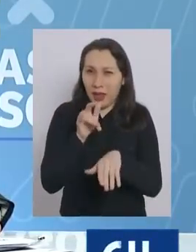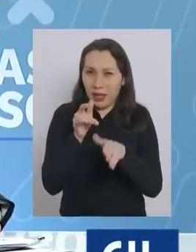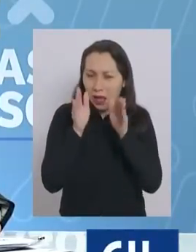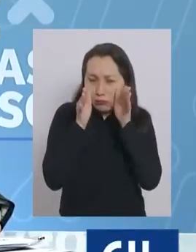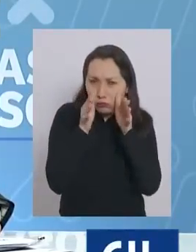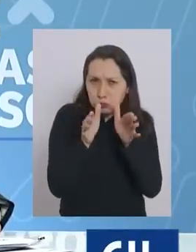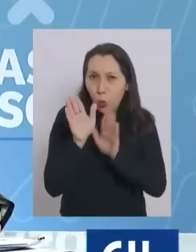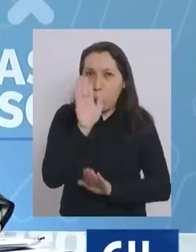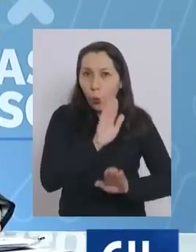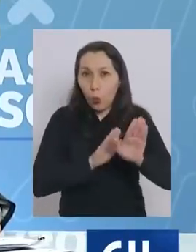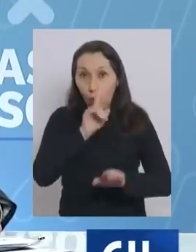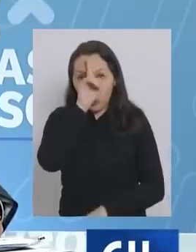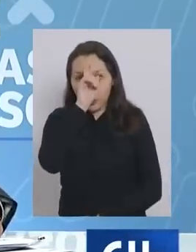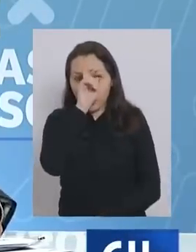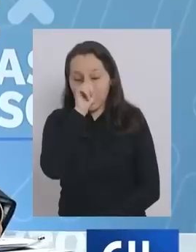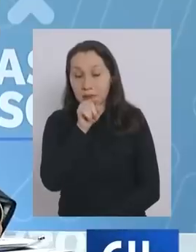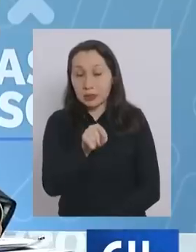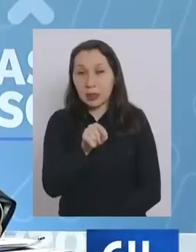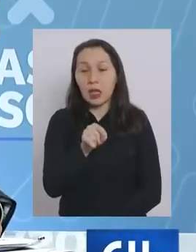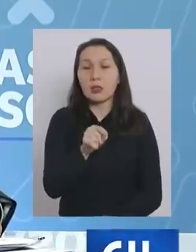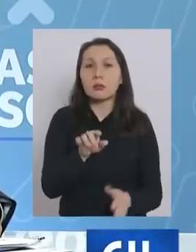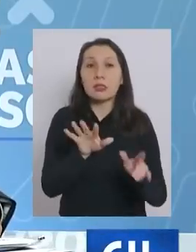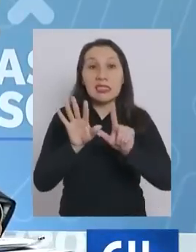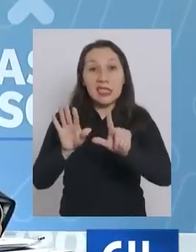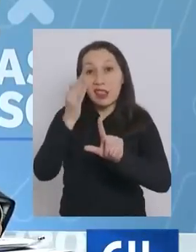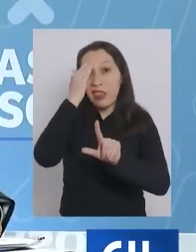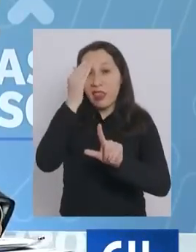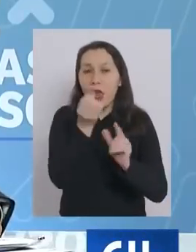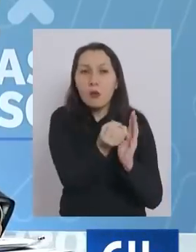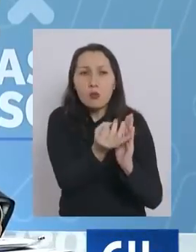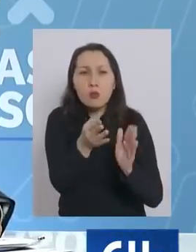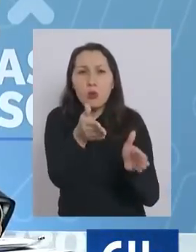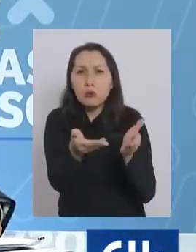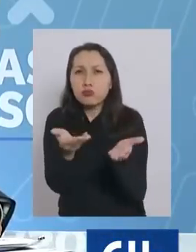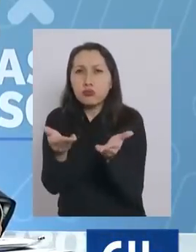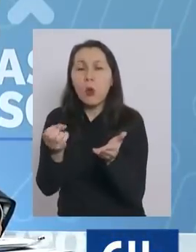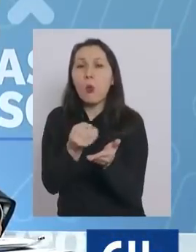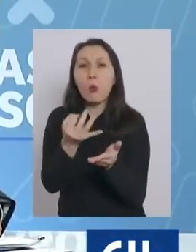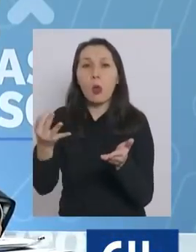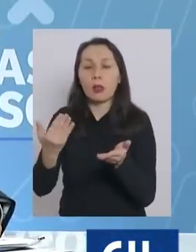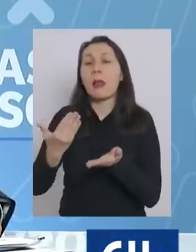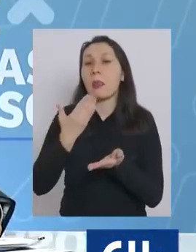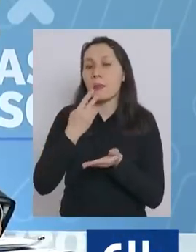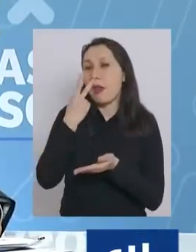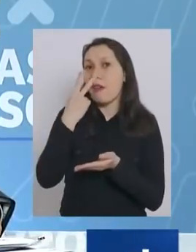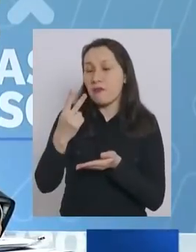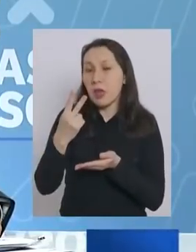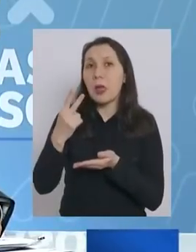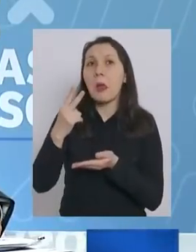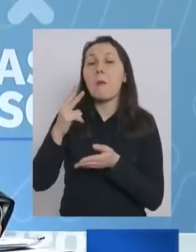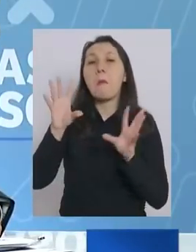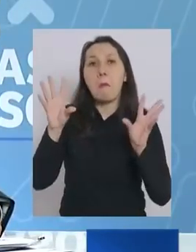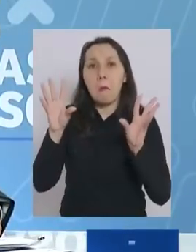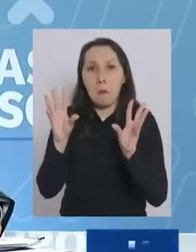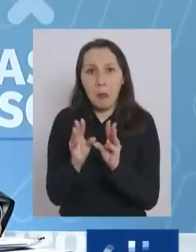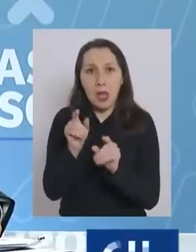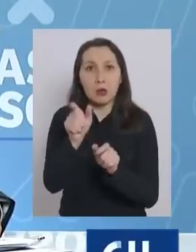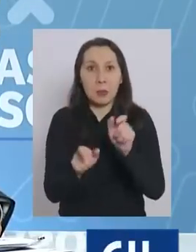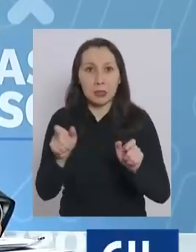unidades de cuidado intensivo, en la media móvil de siete días también observamos una disminución